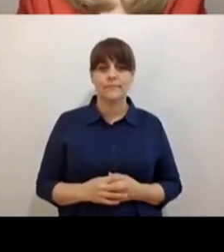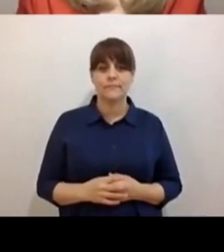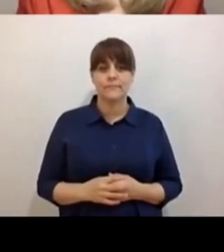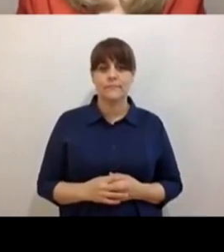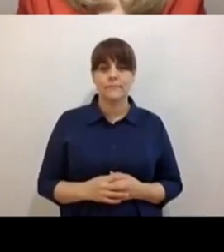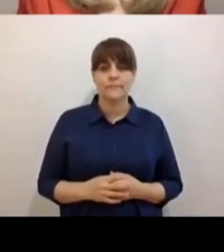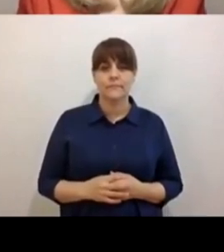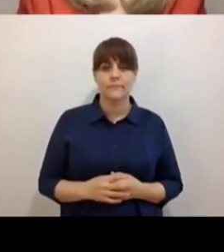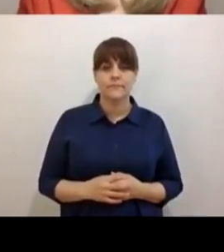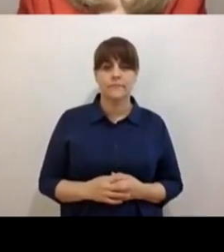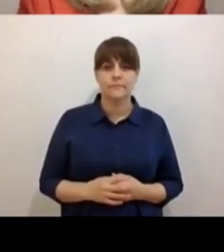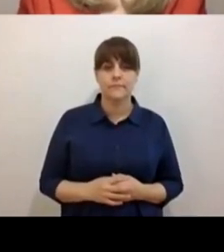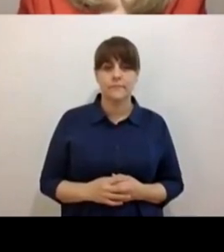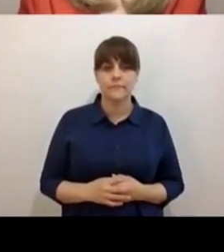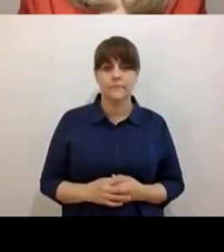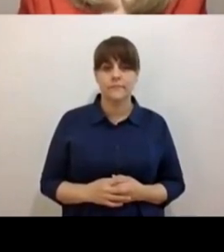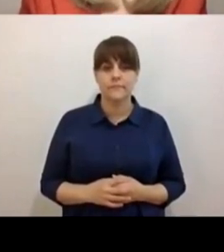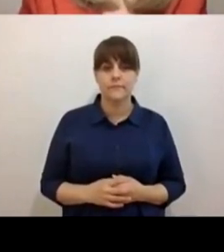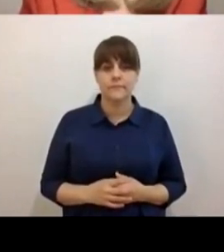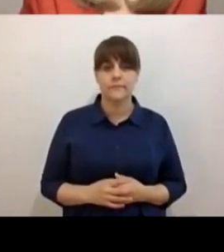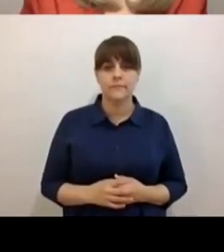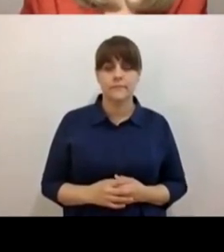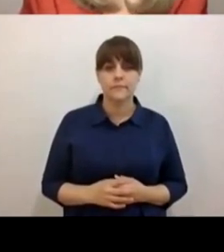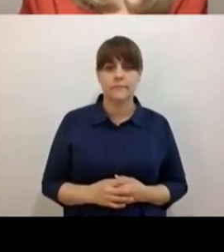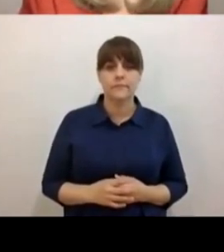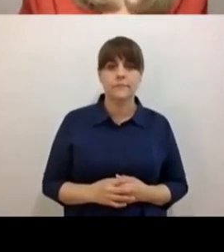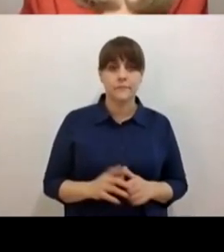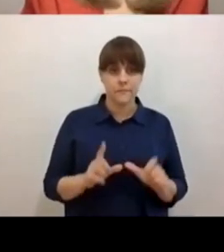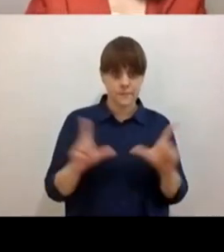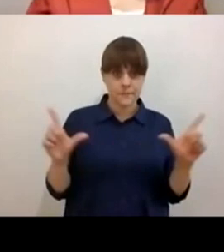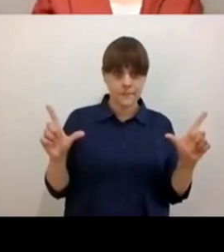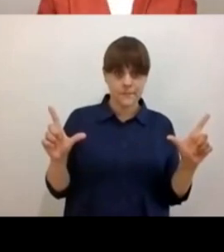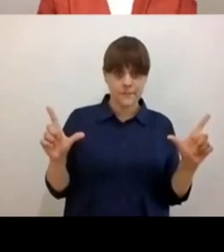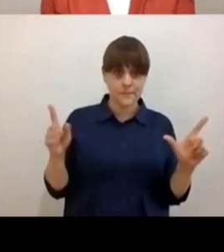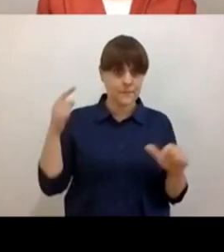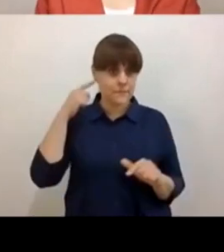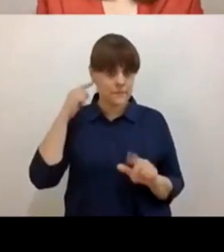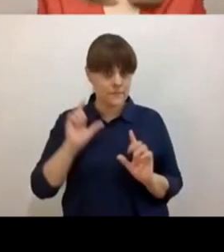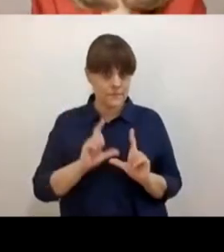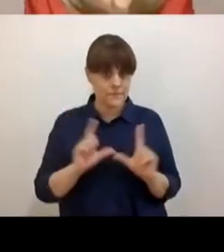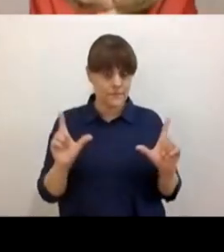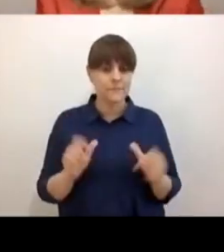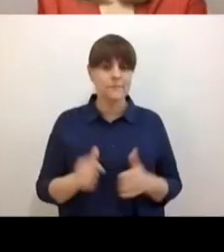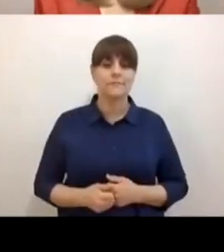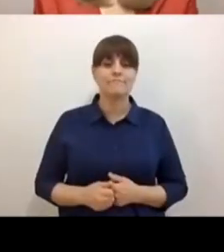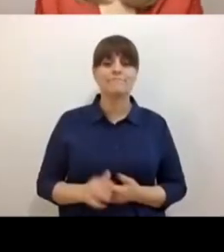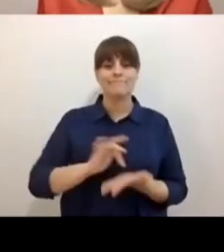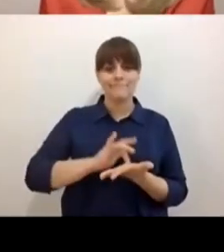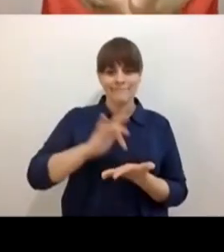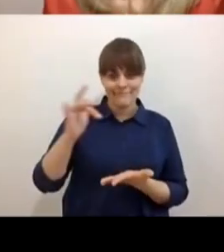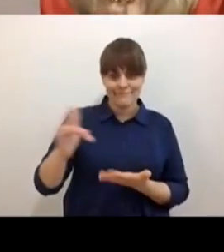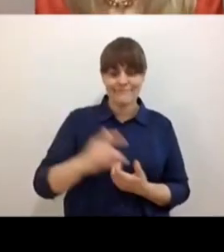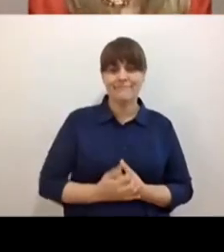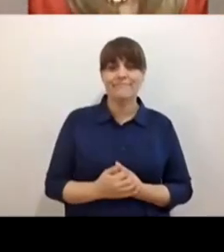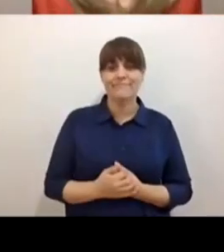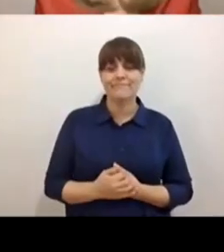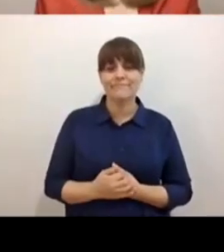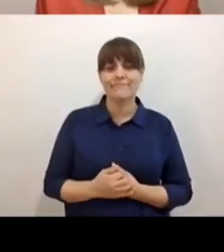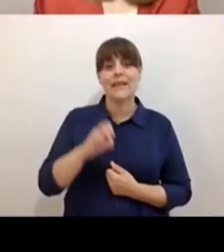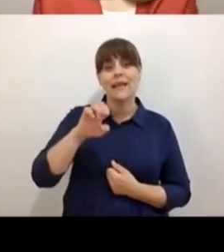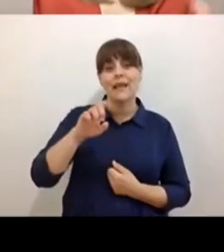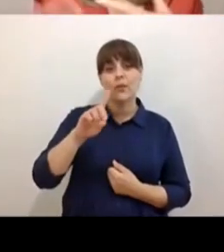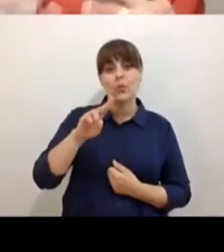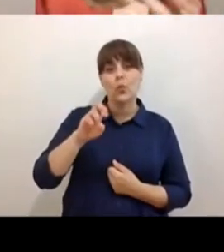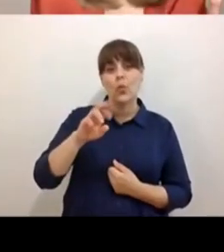Tu micro. Ok. ¿Listo? Ya. Ok. Gracias. Gracias, Eduardo. Qué